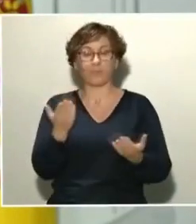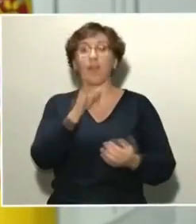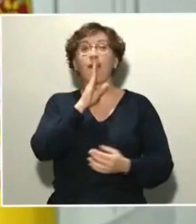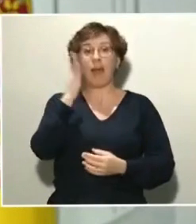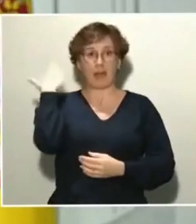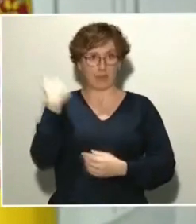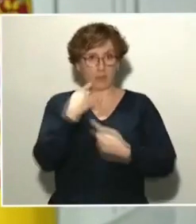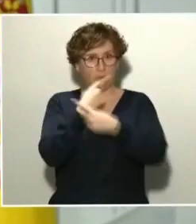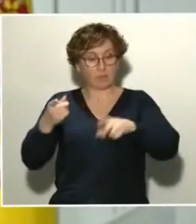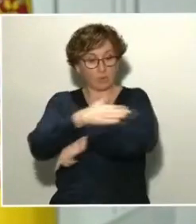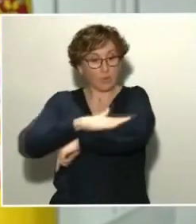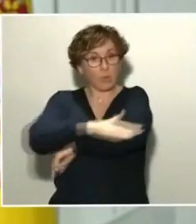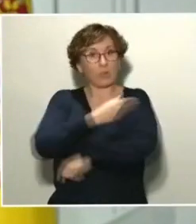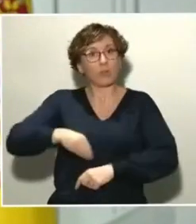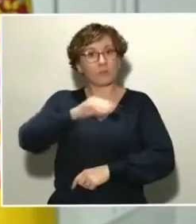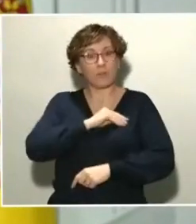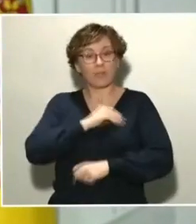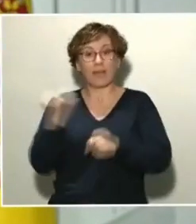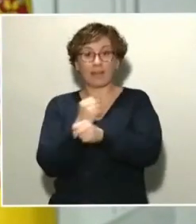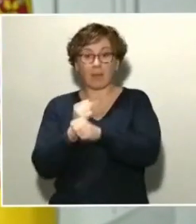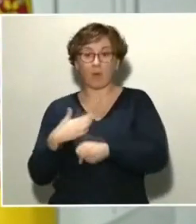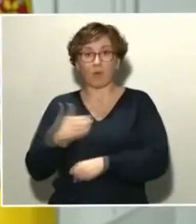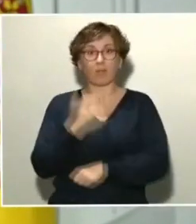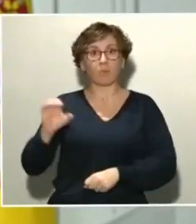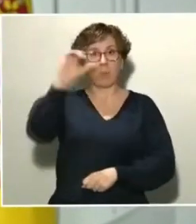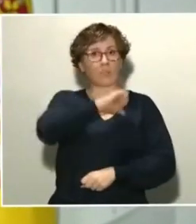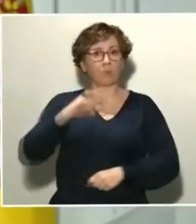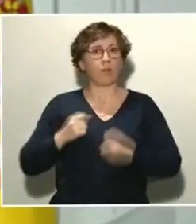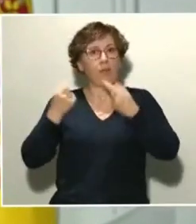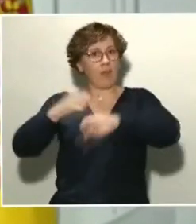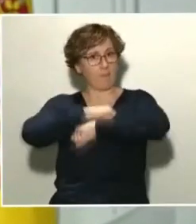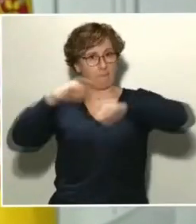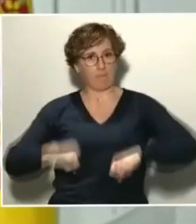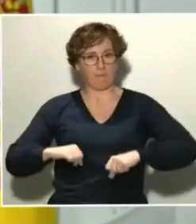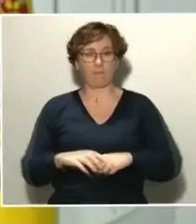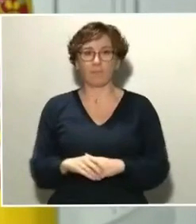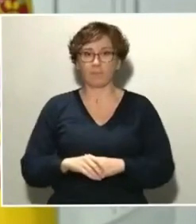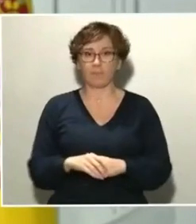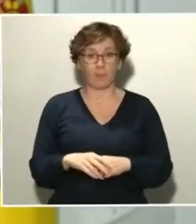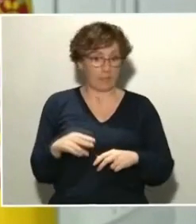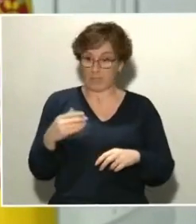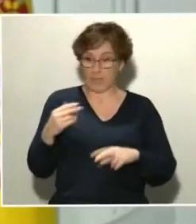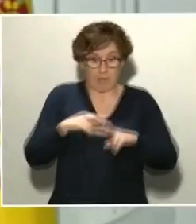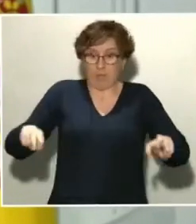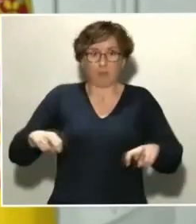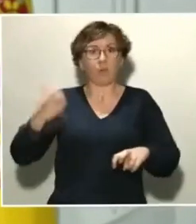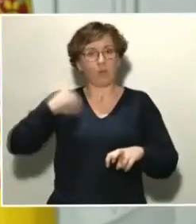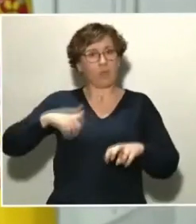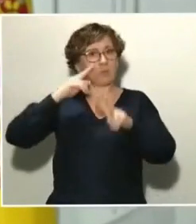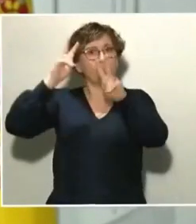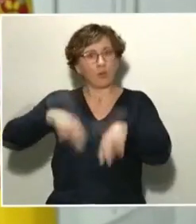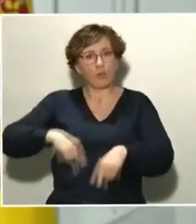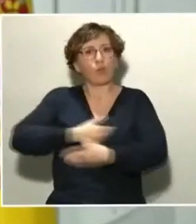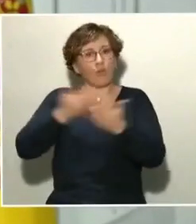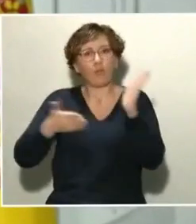el papel de las comunidades autónomas. Desde el primer momento hemos reconocido, confiado, aplaudido el trabajo que hacen